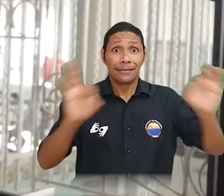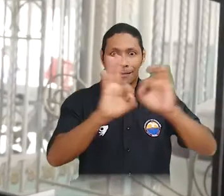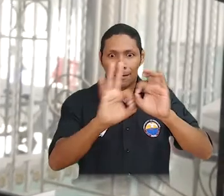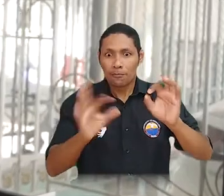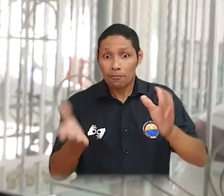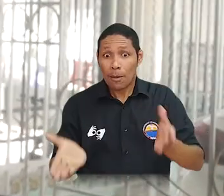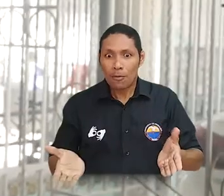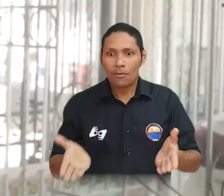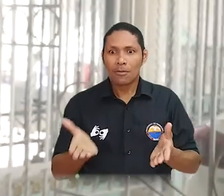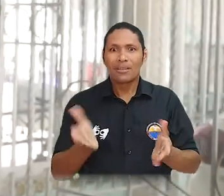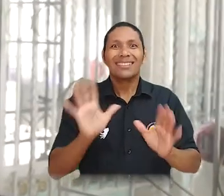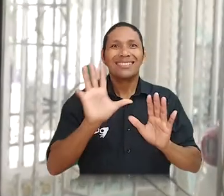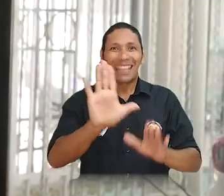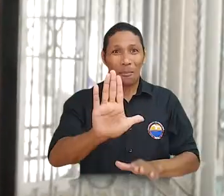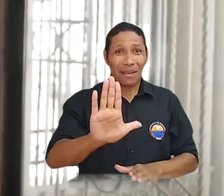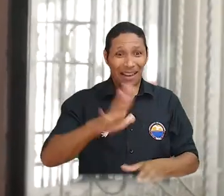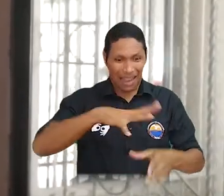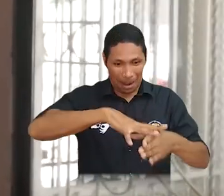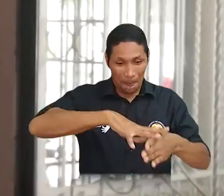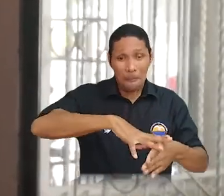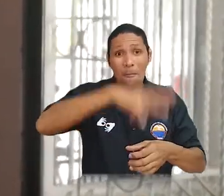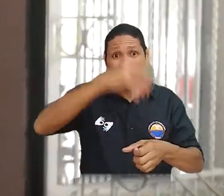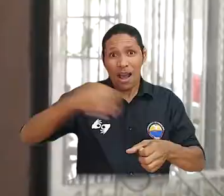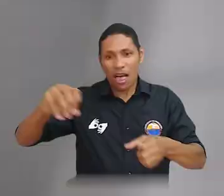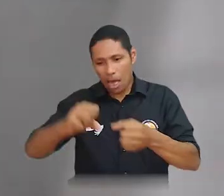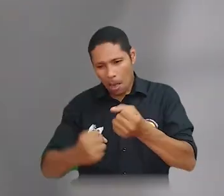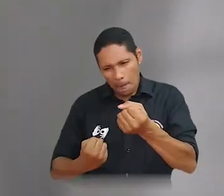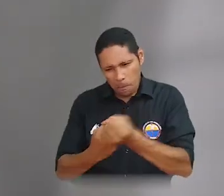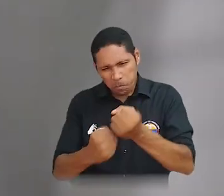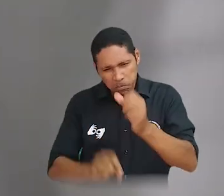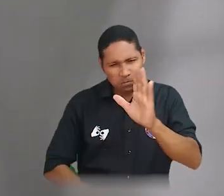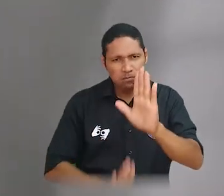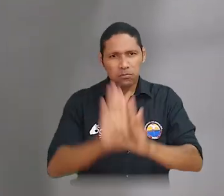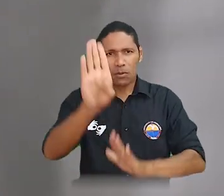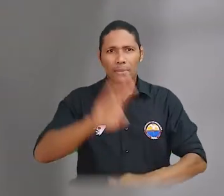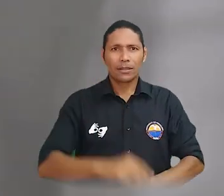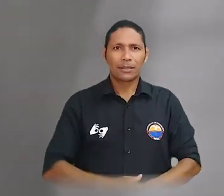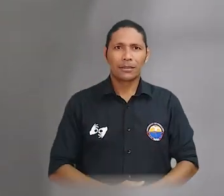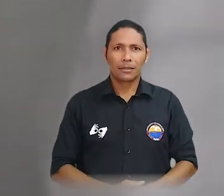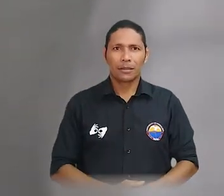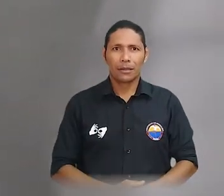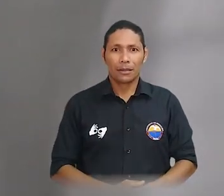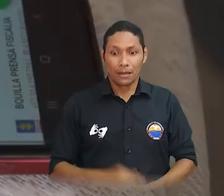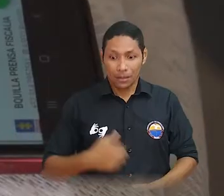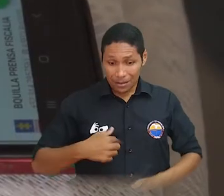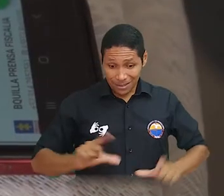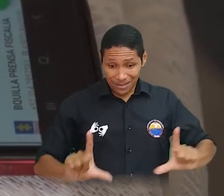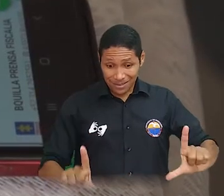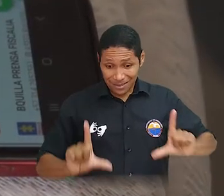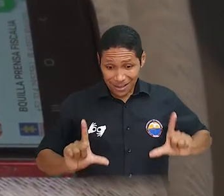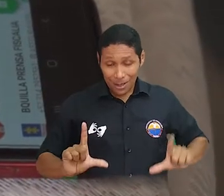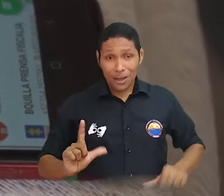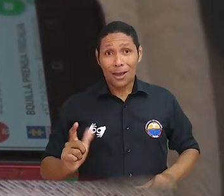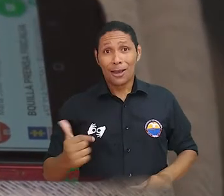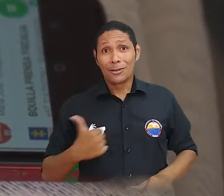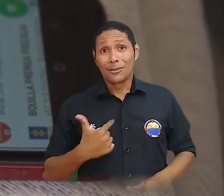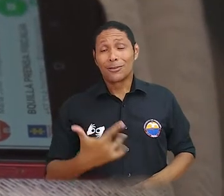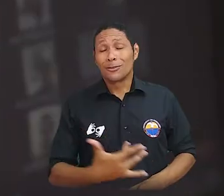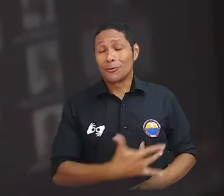que es uno de los grandes objetivos de este programa, siempre es tratar de impulsar a nuestro departamento, a nuestro magdalena.